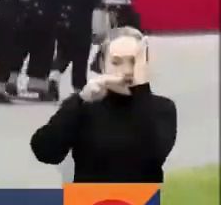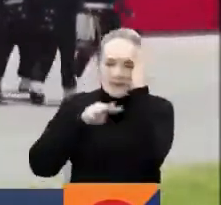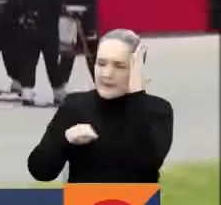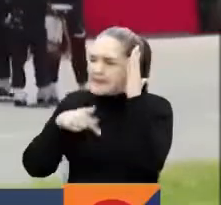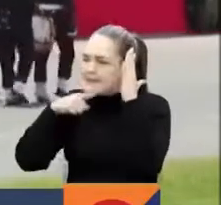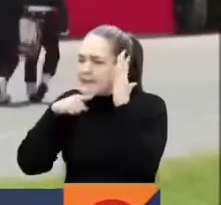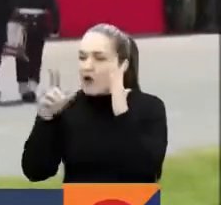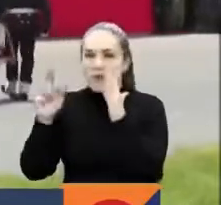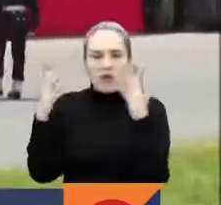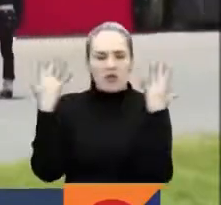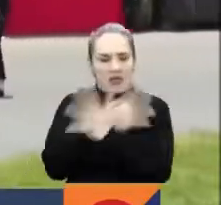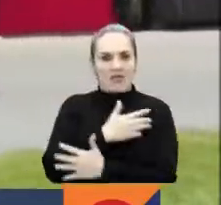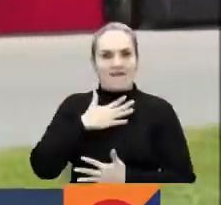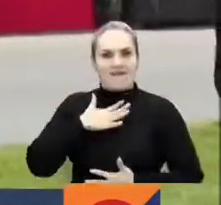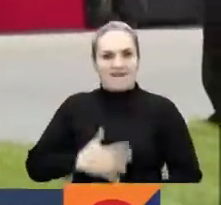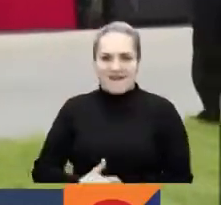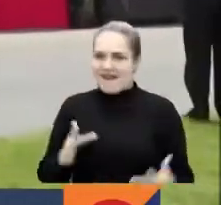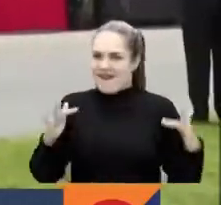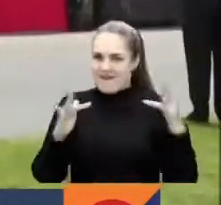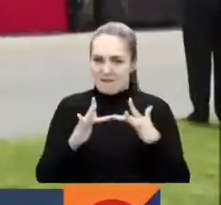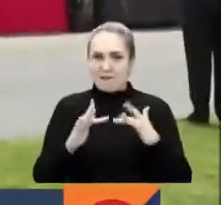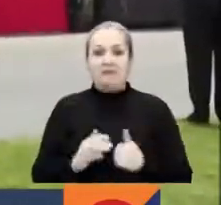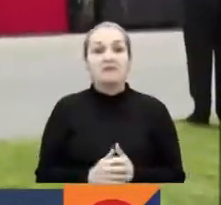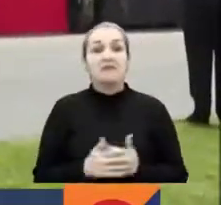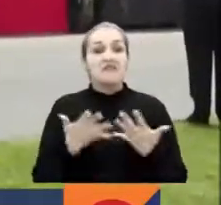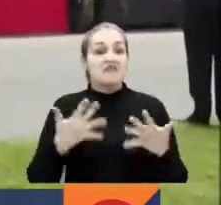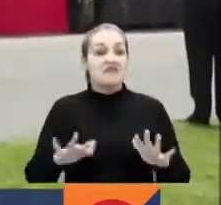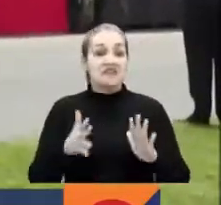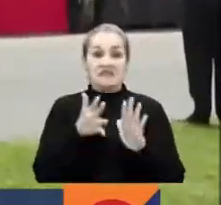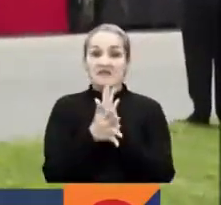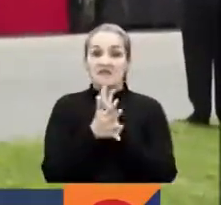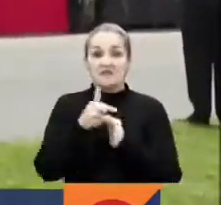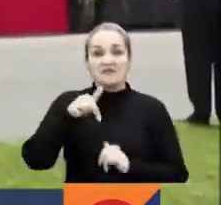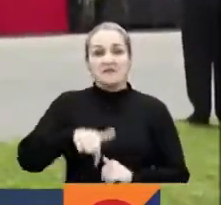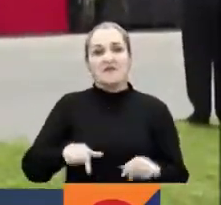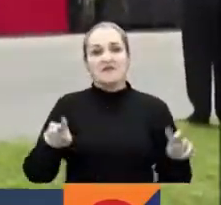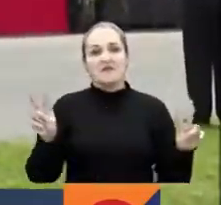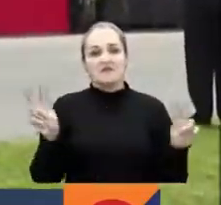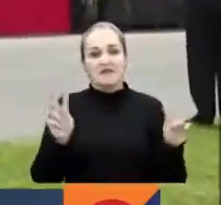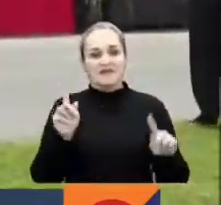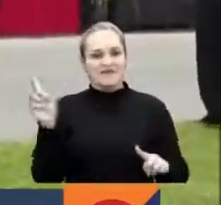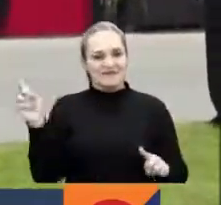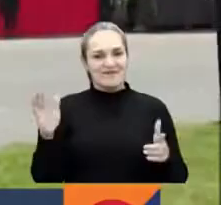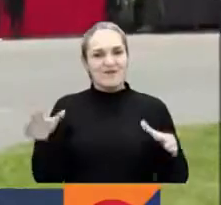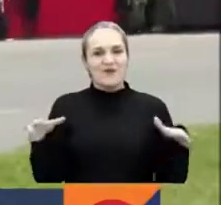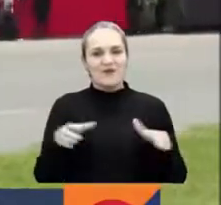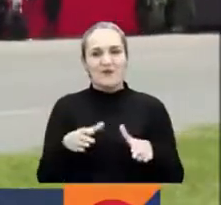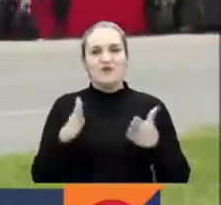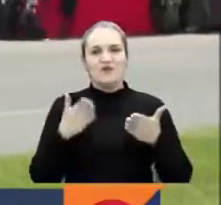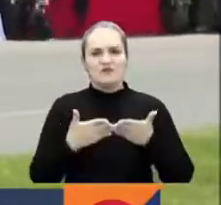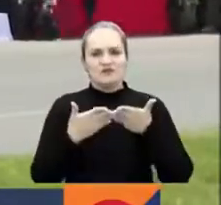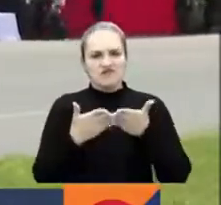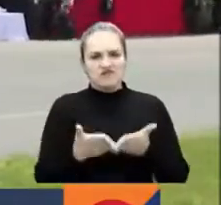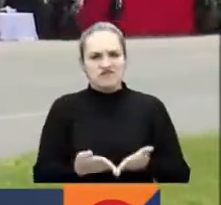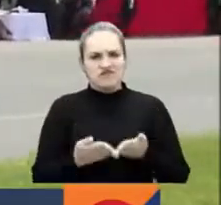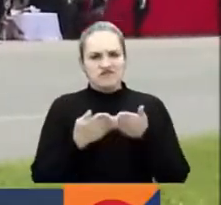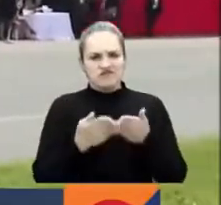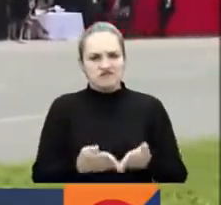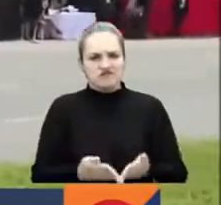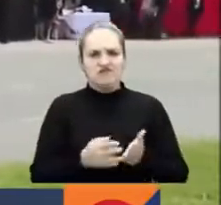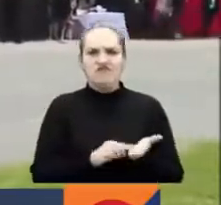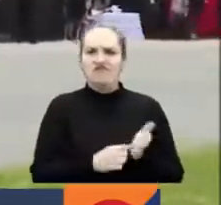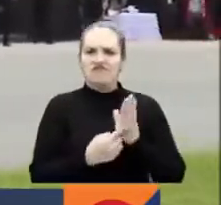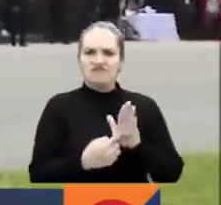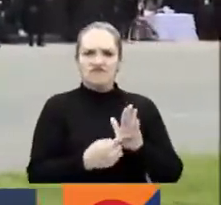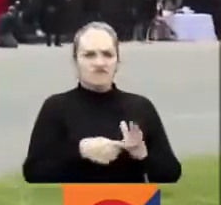de operaciones. Pues bien, yo me despido con las imágenes a esta hora de la Armada Nacional de Colombia que muestra sus capacidades